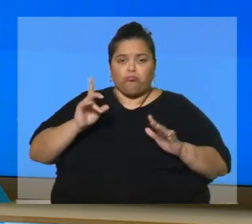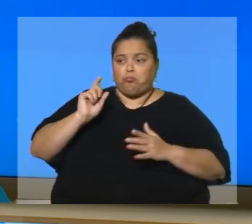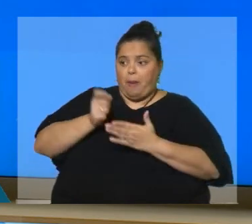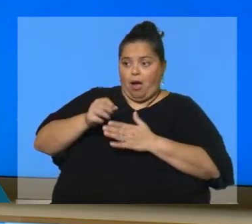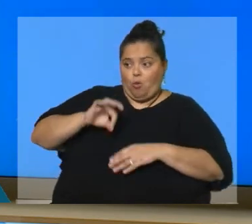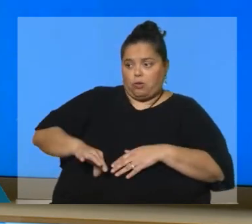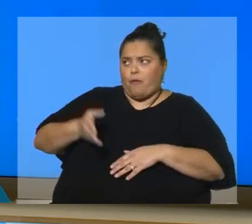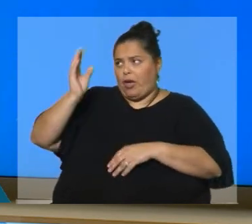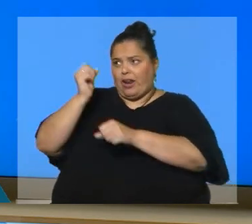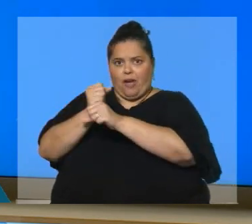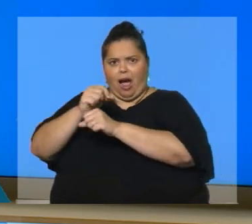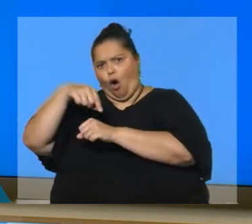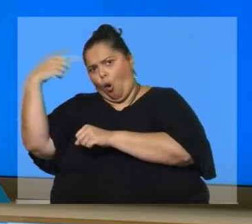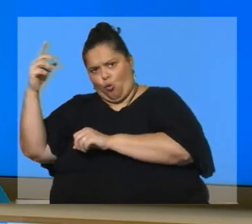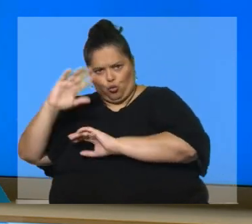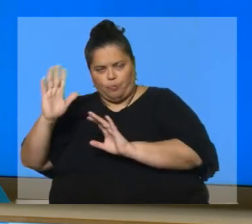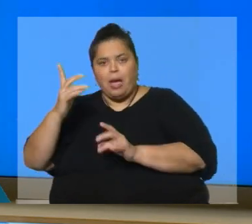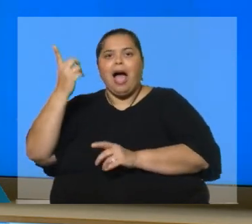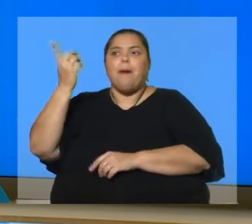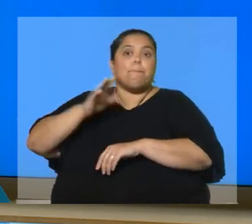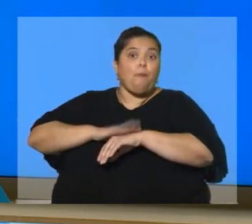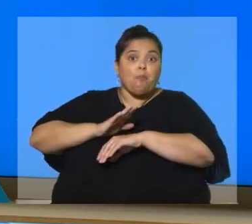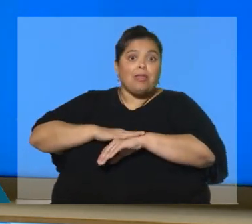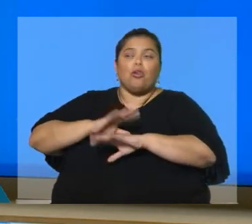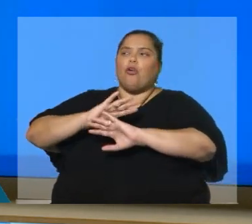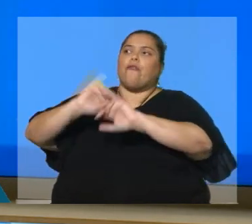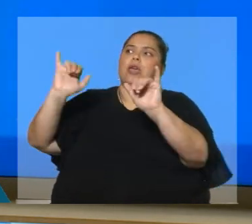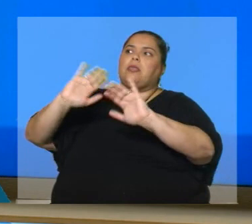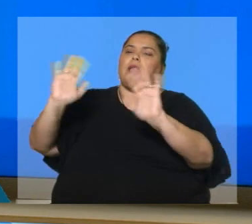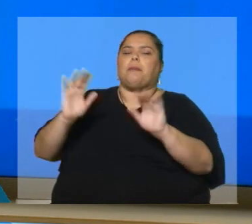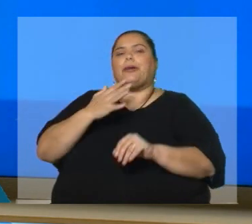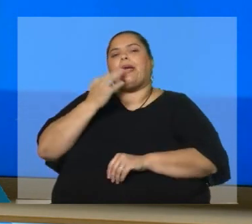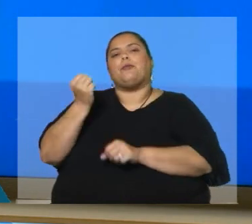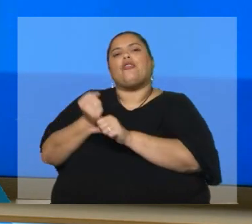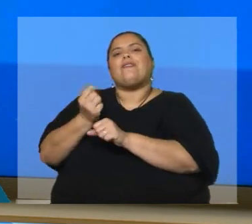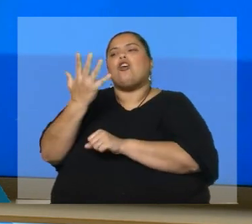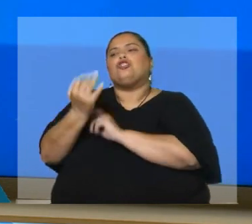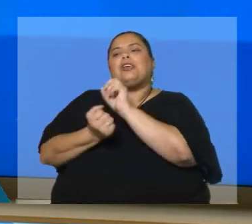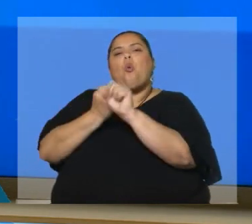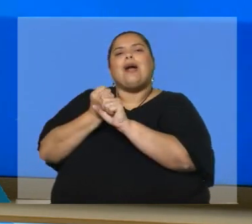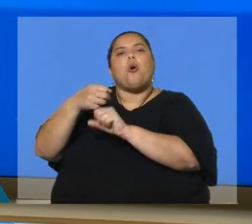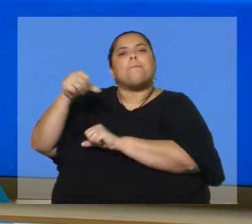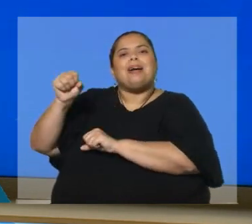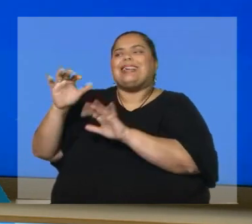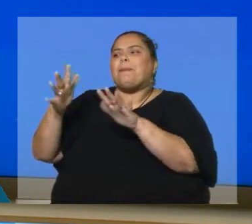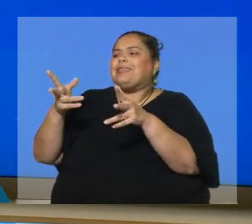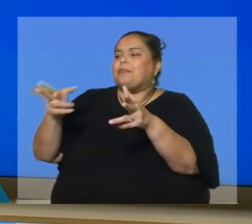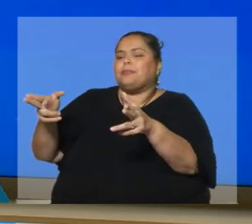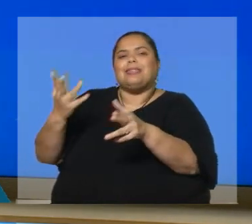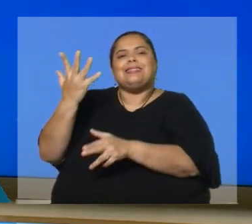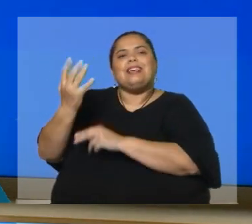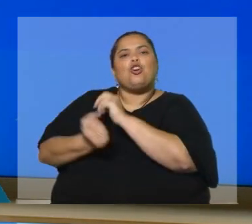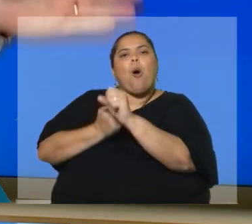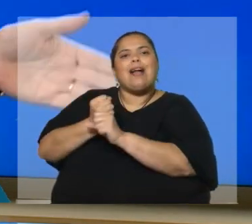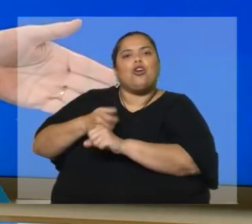voy a trabajar otra cosa. En un momento voy a decir, bueno, trabajo más, trabajo cinco años por fuera de todo esto. ¿Qué pasa con estos cinco años que yo trabajé? ¿Qué aporte me